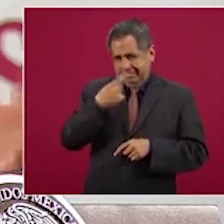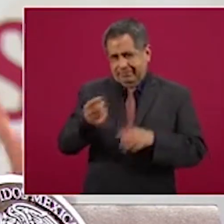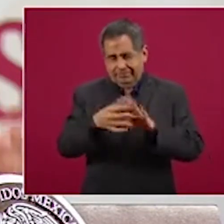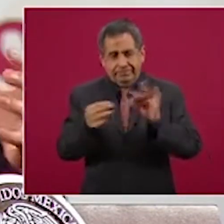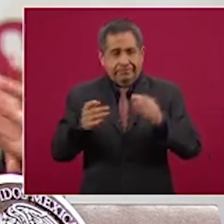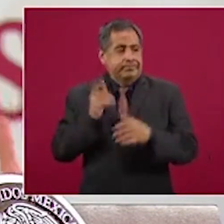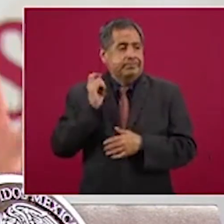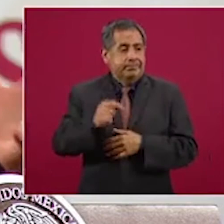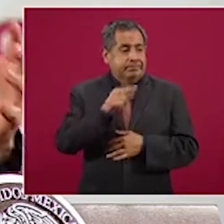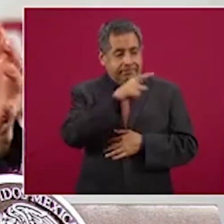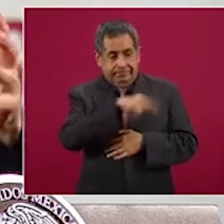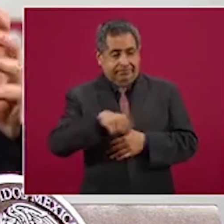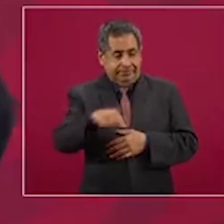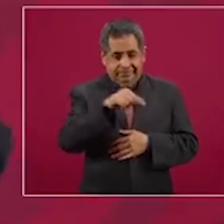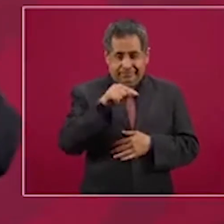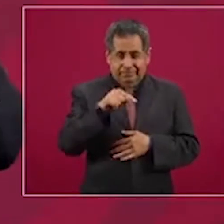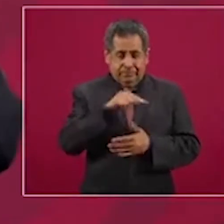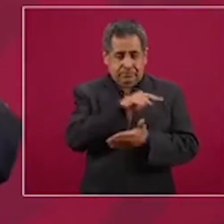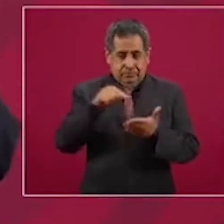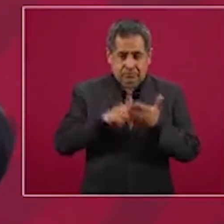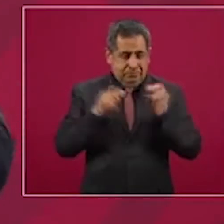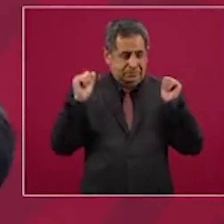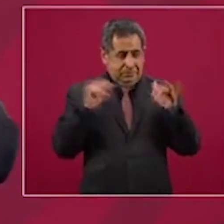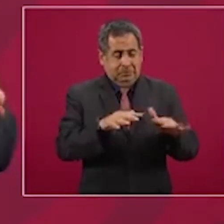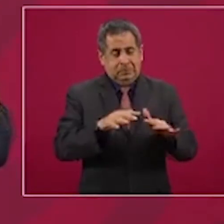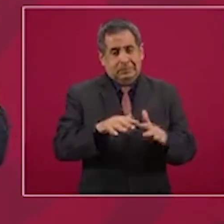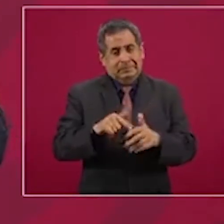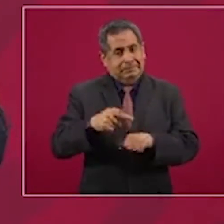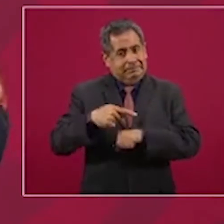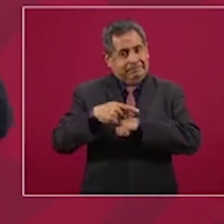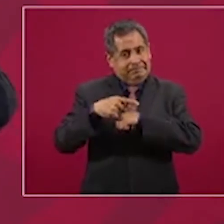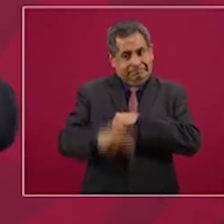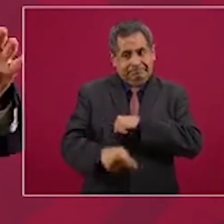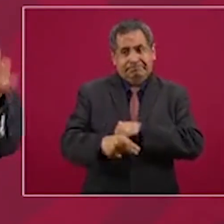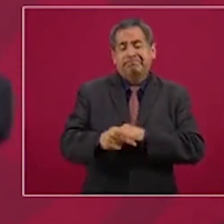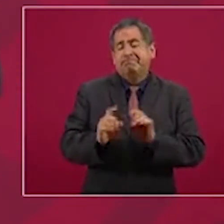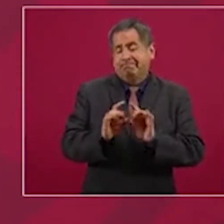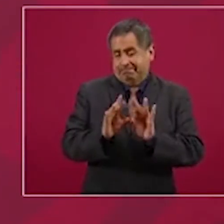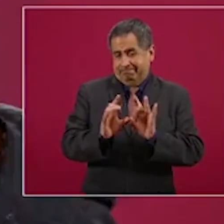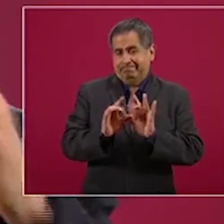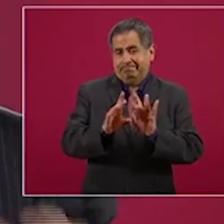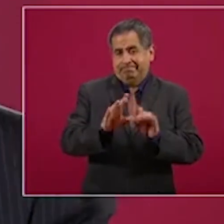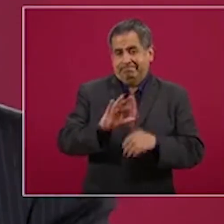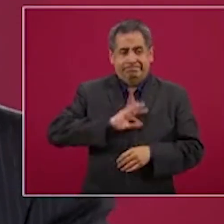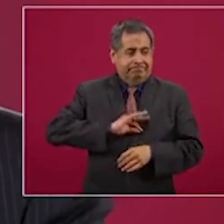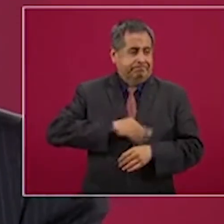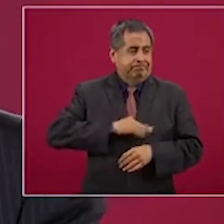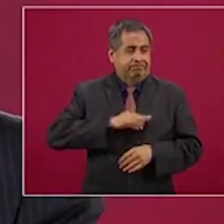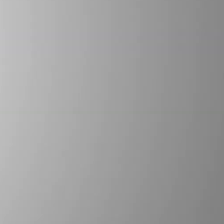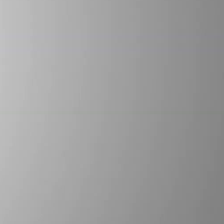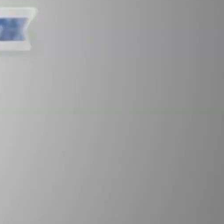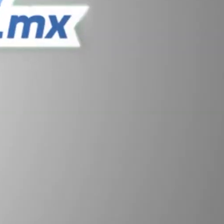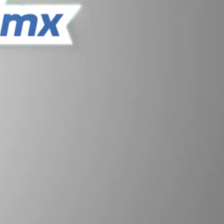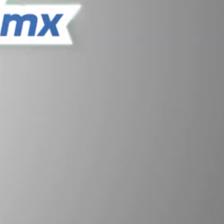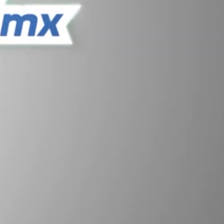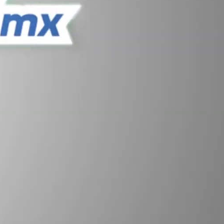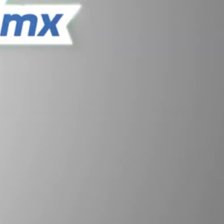fármaco de Pfizer-BioNTech, el objetivo es contar con más vacunas para atender a toda la población, iniciando por los adultos mayores.